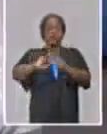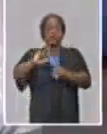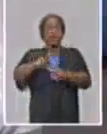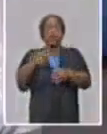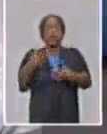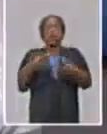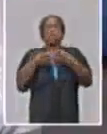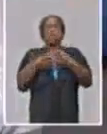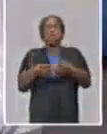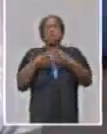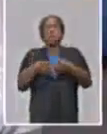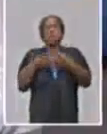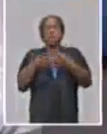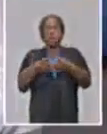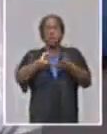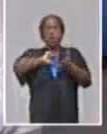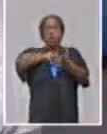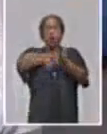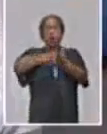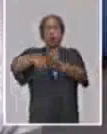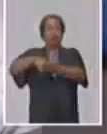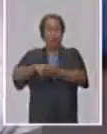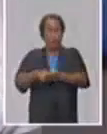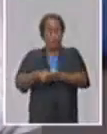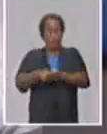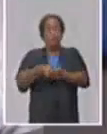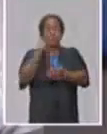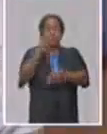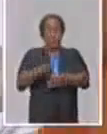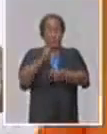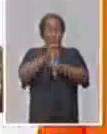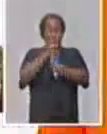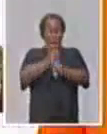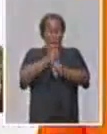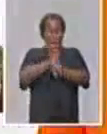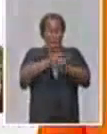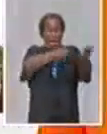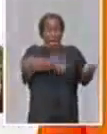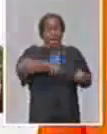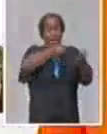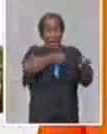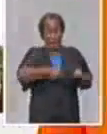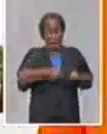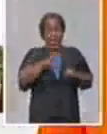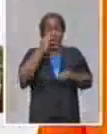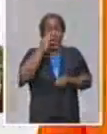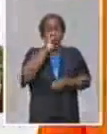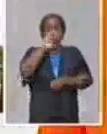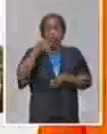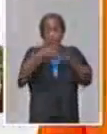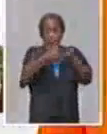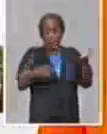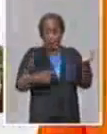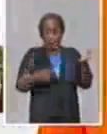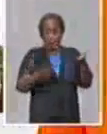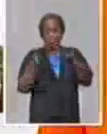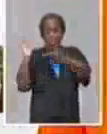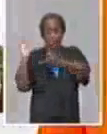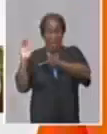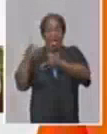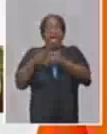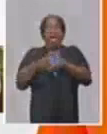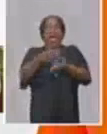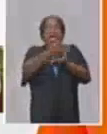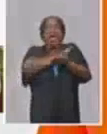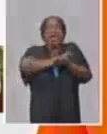flexibilizar la contratación de fuerza de trabajo eventual para la agricultura. En ese sentido, esta norma jurídica autoriza la